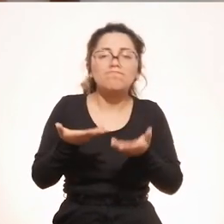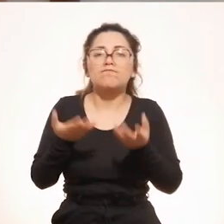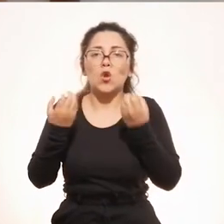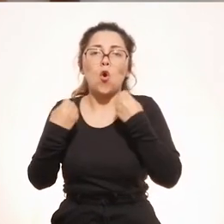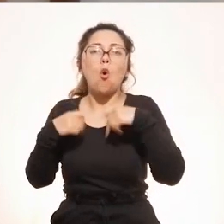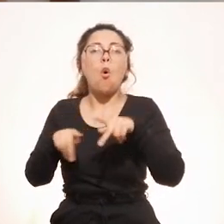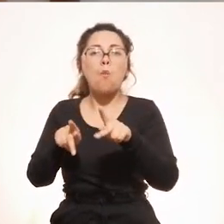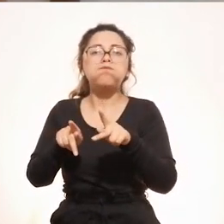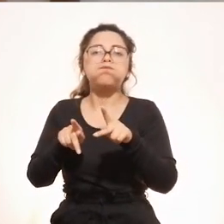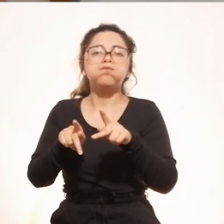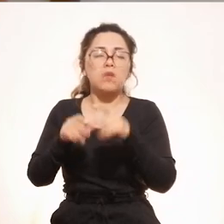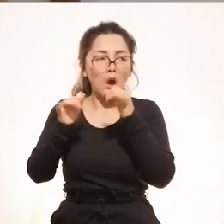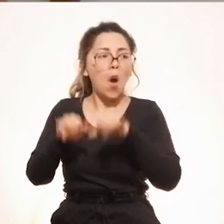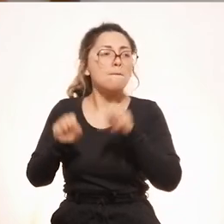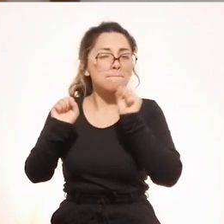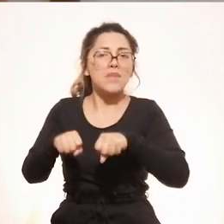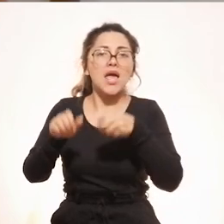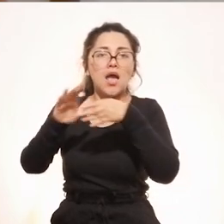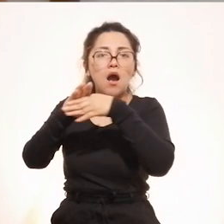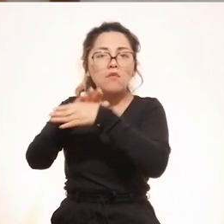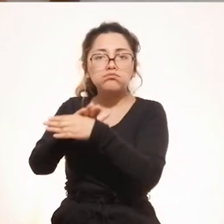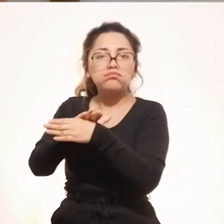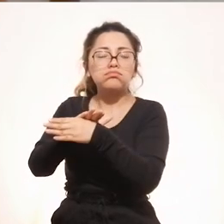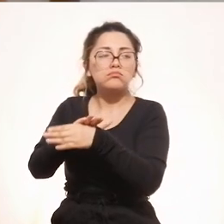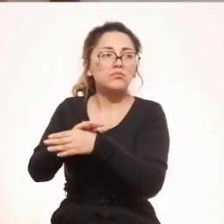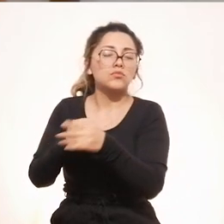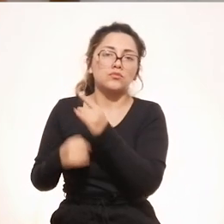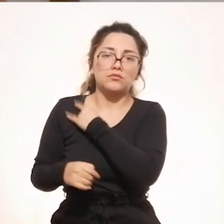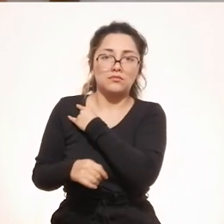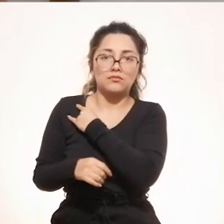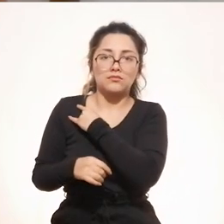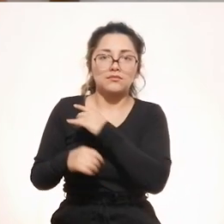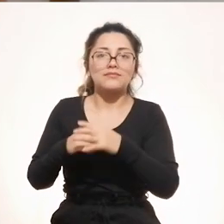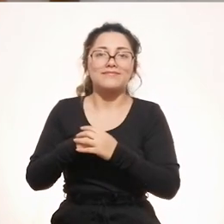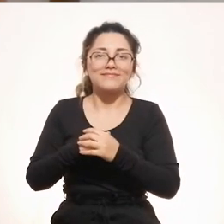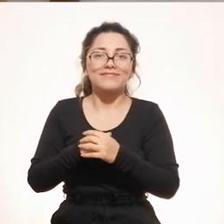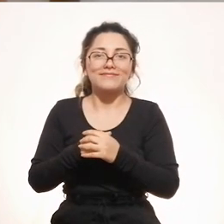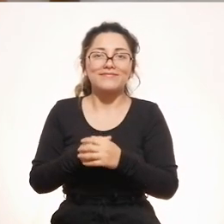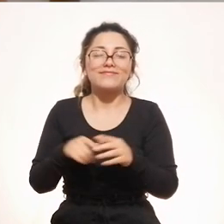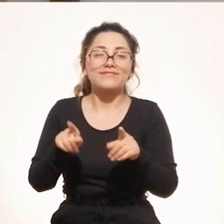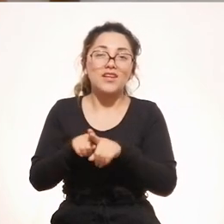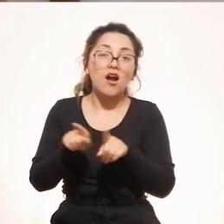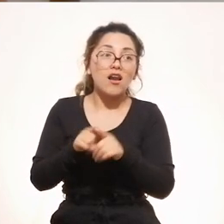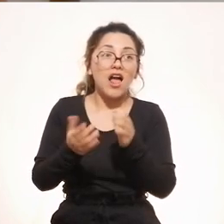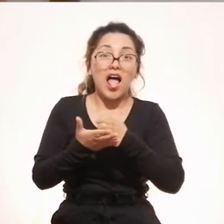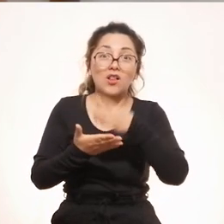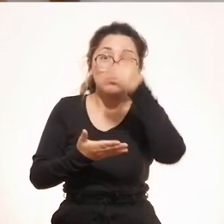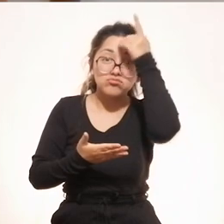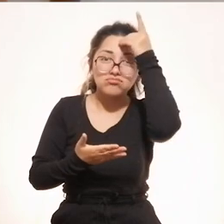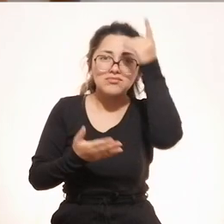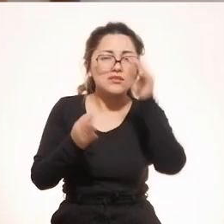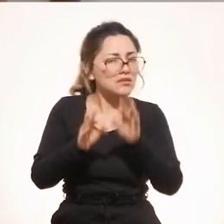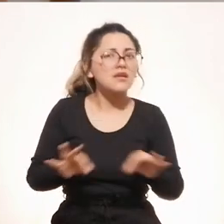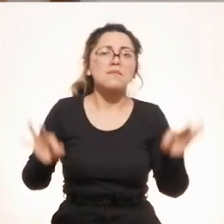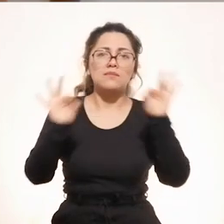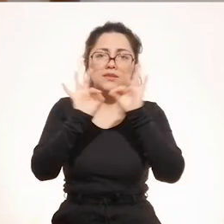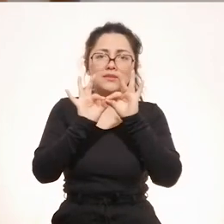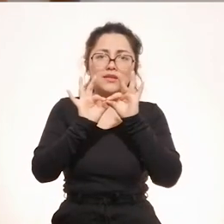abandonados a estos jóvenes y darles la oportunidad de que puedan ingresar a la universidad y de hecho que la